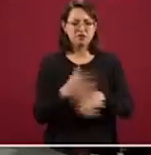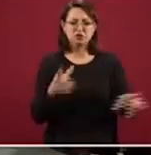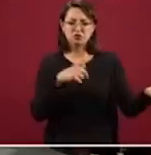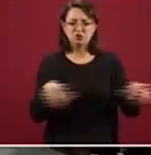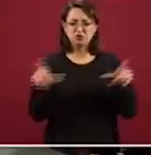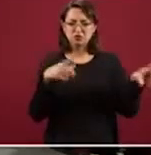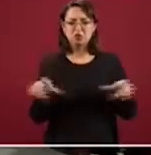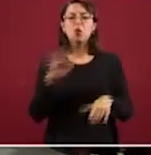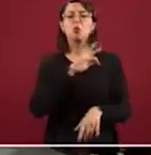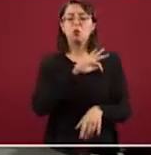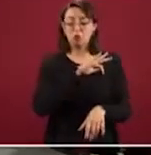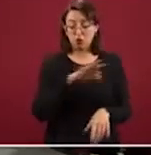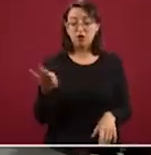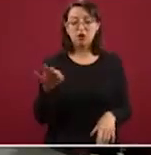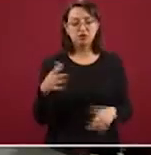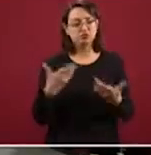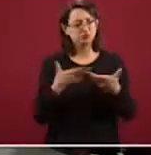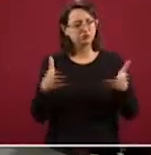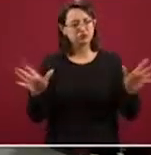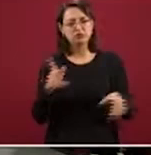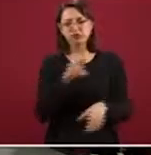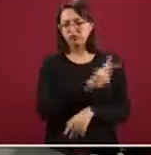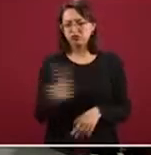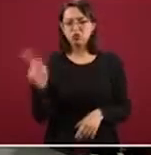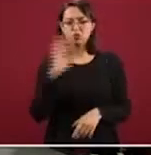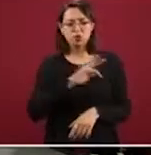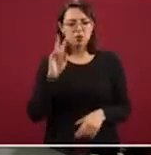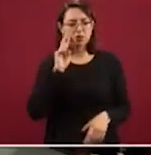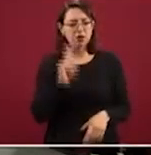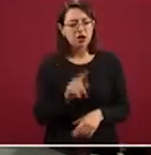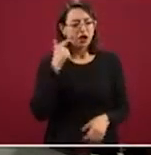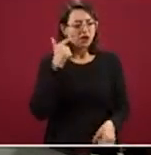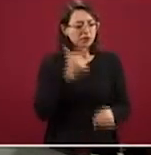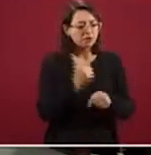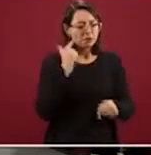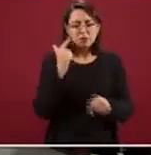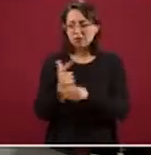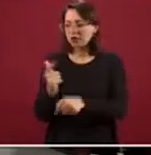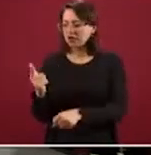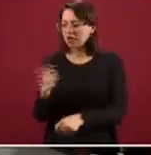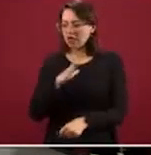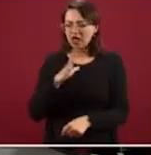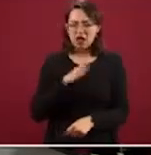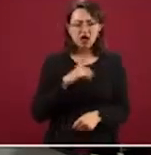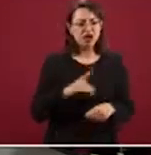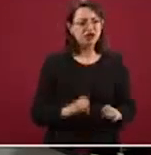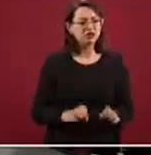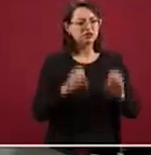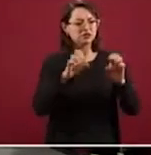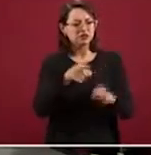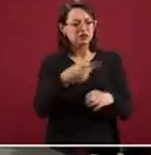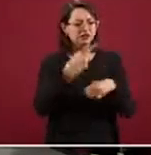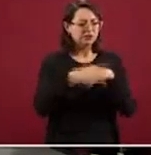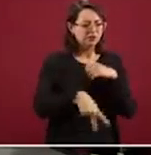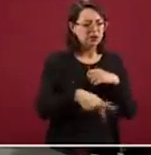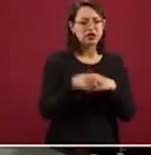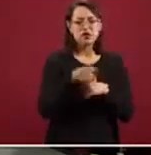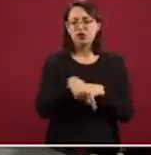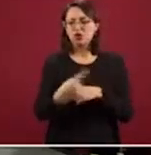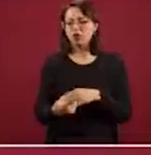consultar. Es un instrumento muy interesante, de verdad, permite ubicar infraestructura prioritaria, permite ubicar